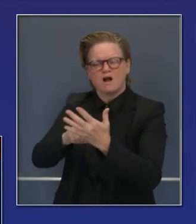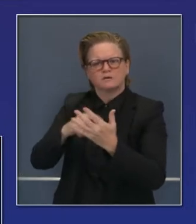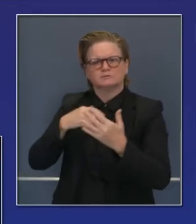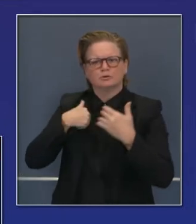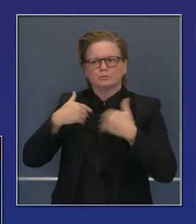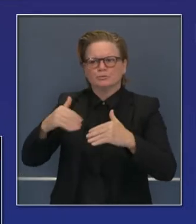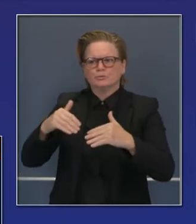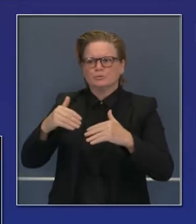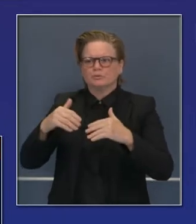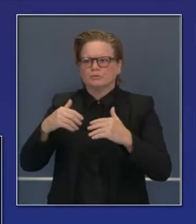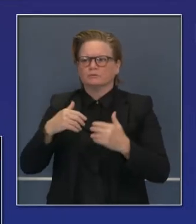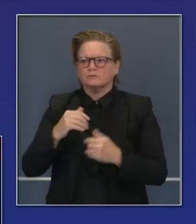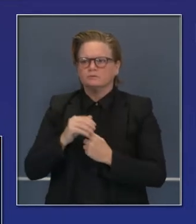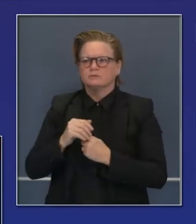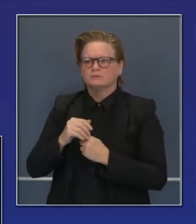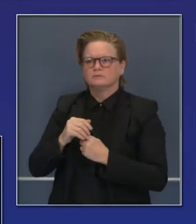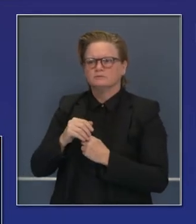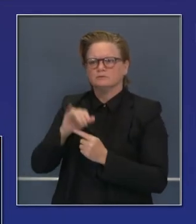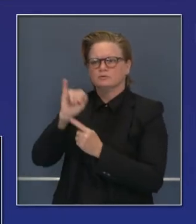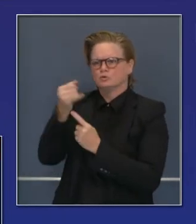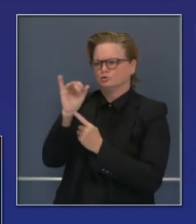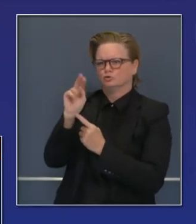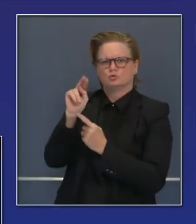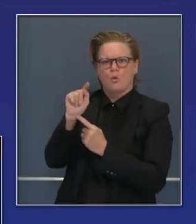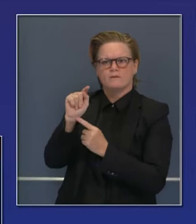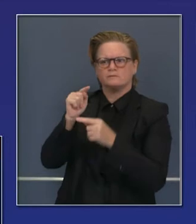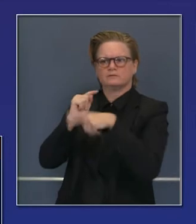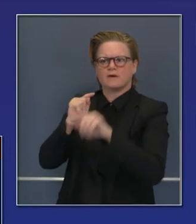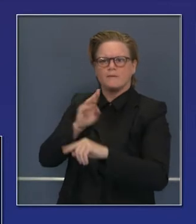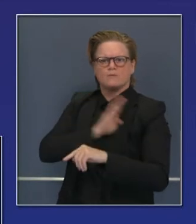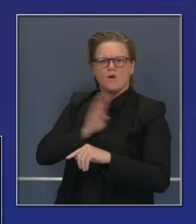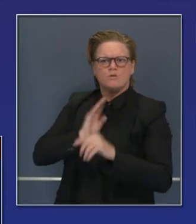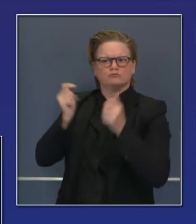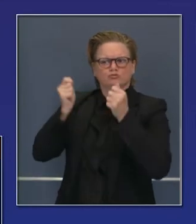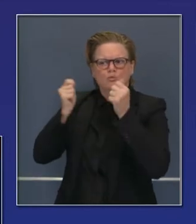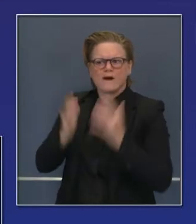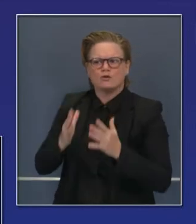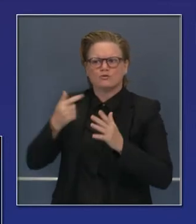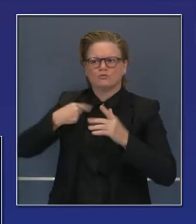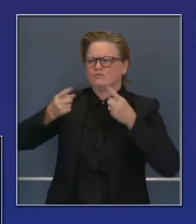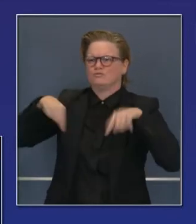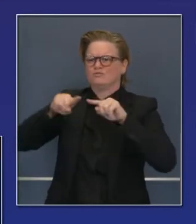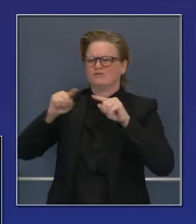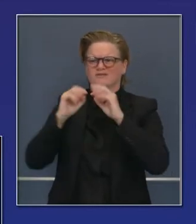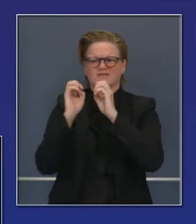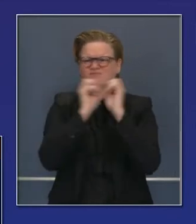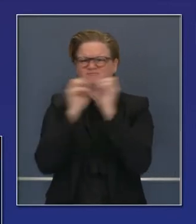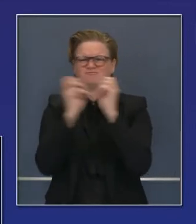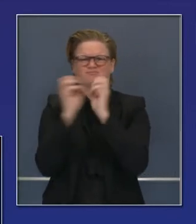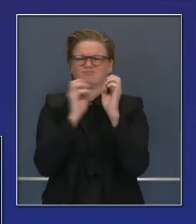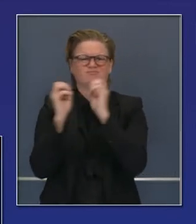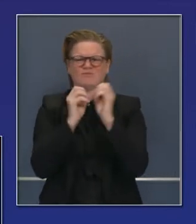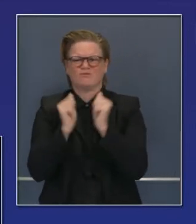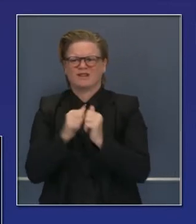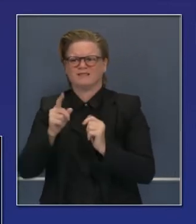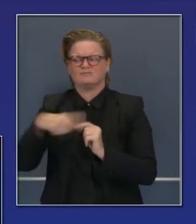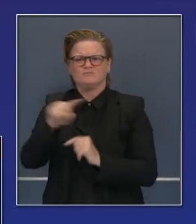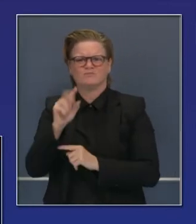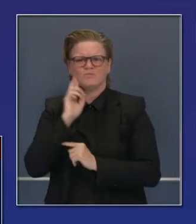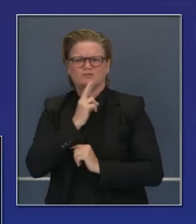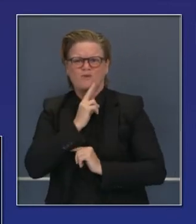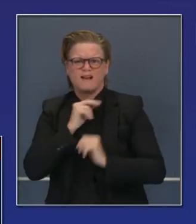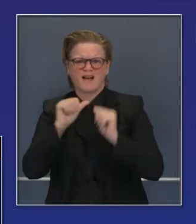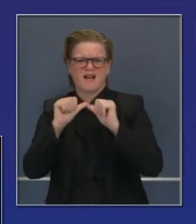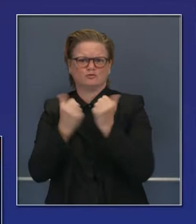Y quiero reconocer al liderazgo increíble del equipo de trabajo. Sé que esto es un enorme reto para ellos